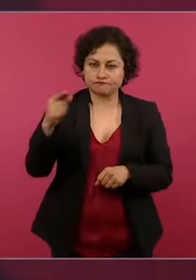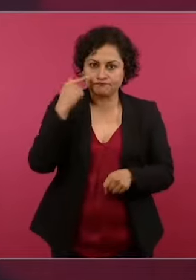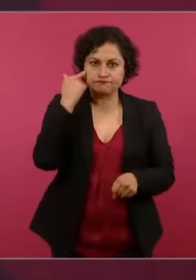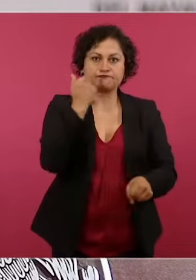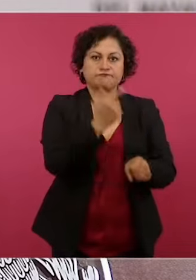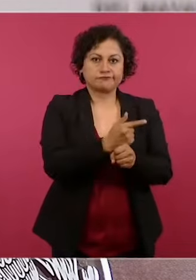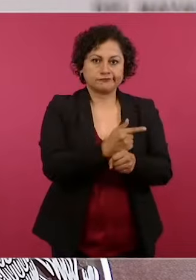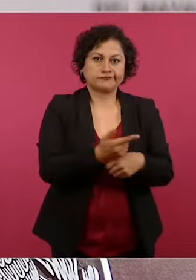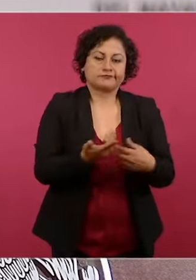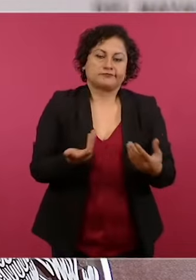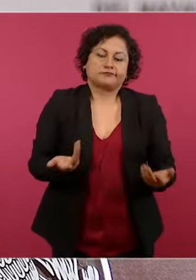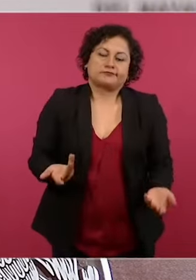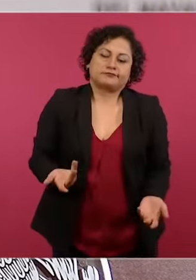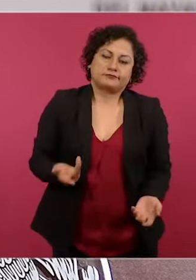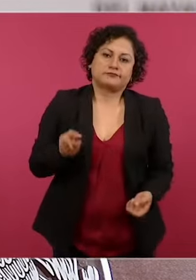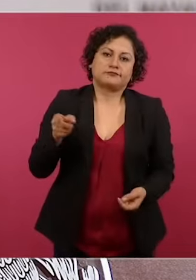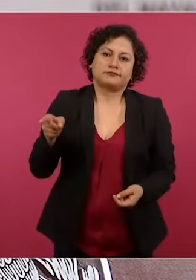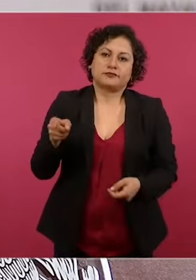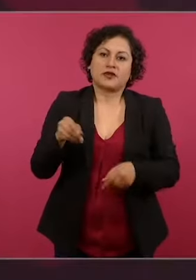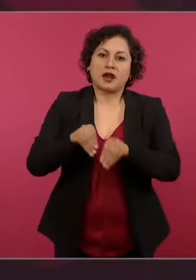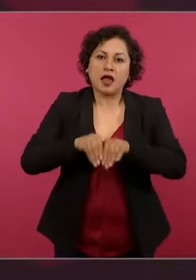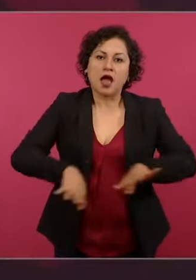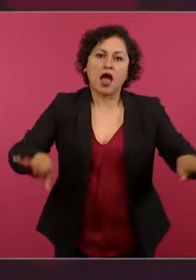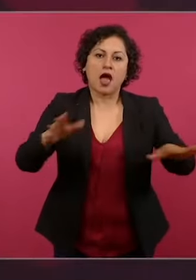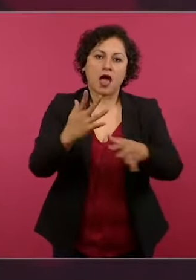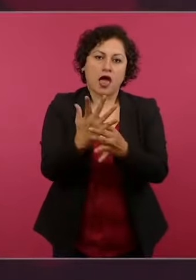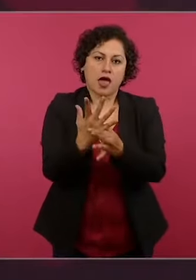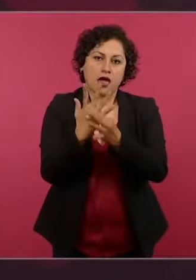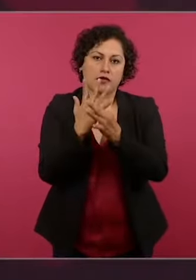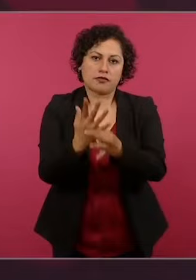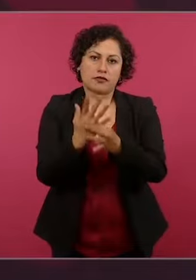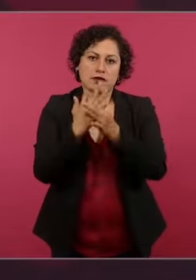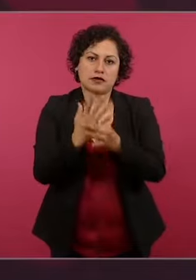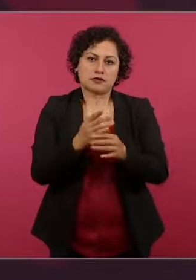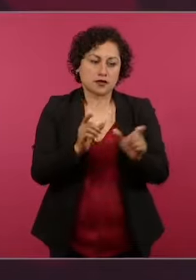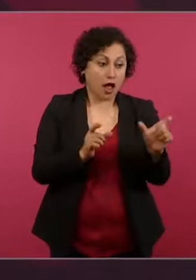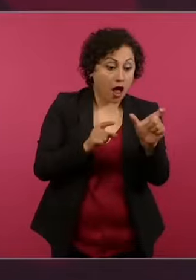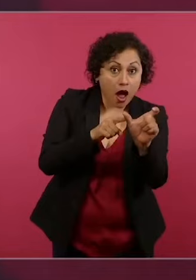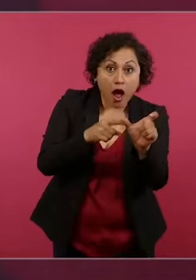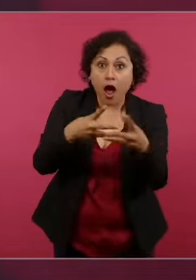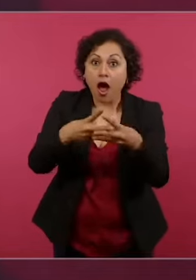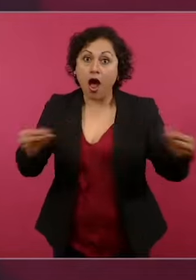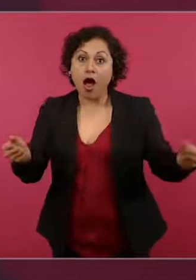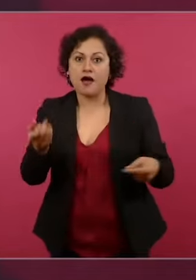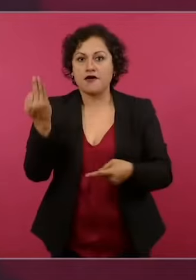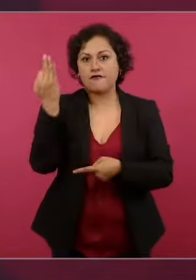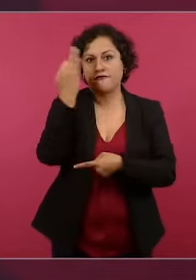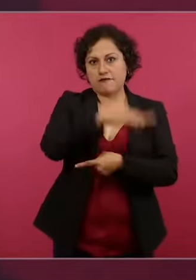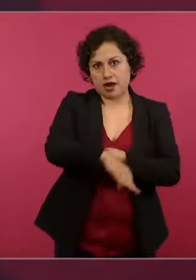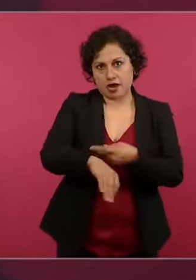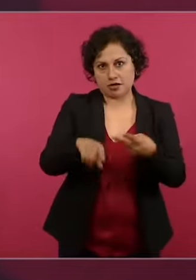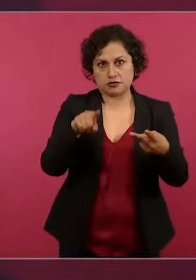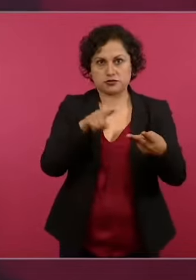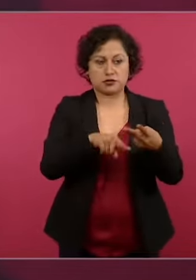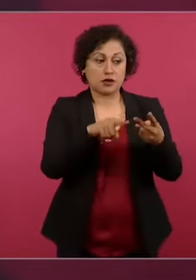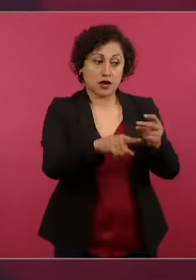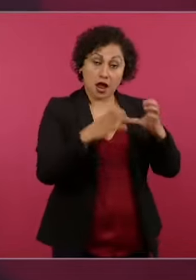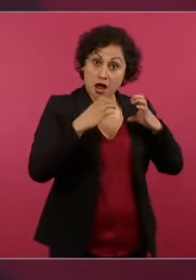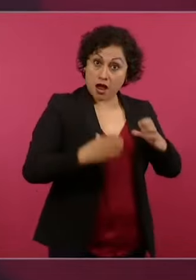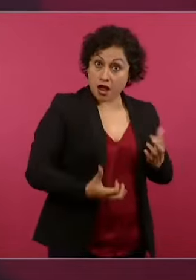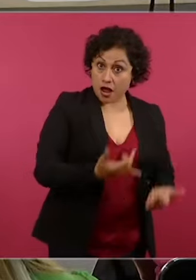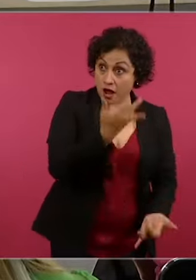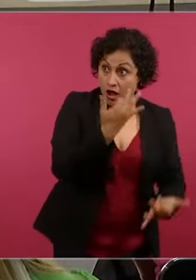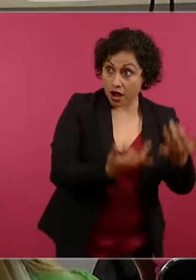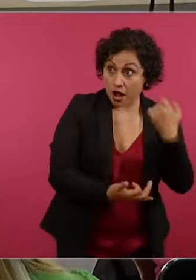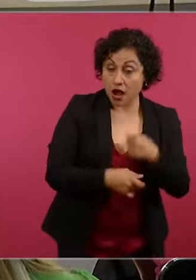era falso que hubiera desaparecidos, era falso que hubiera una fosa clandestina, era falso que hubiera un crematorio y era falso que